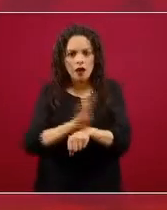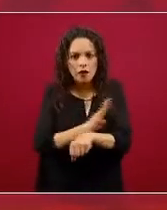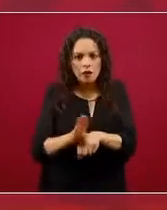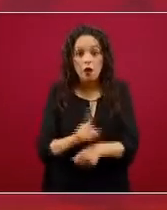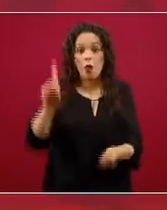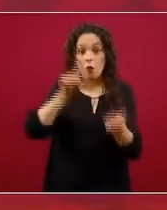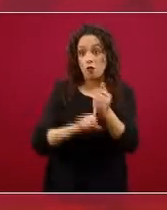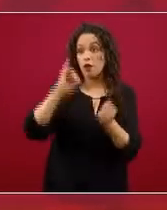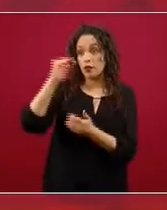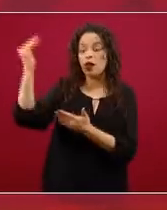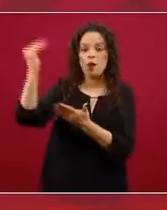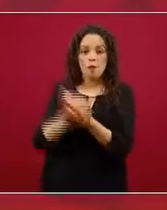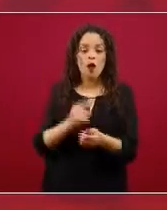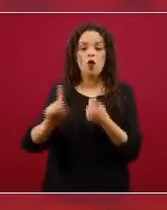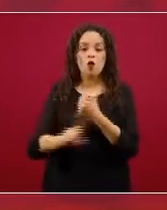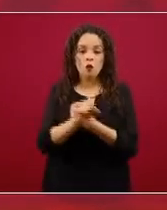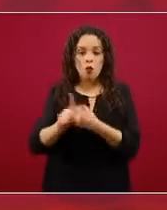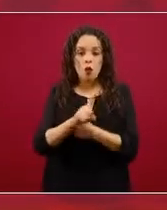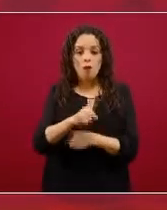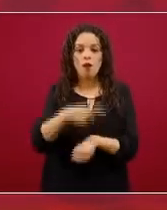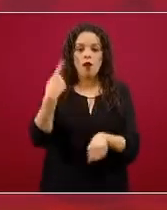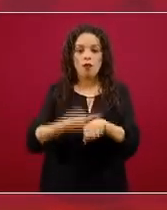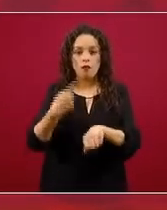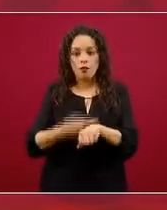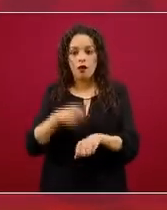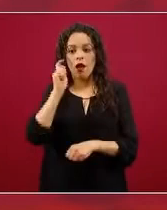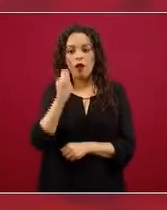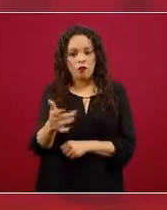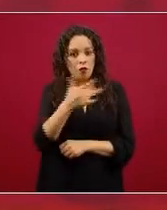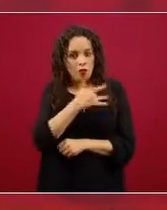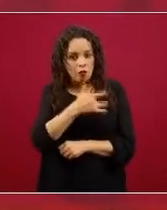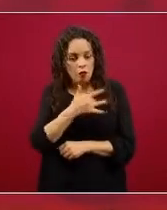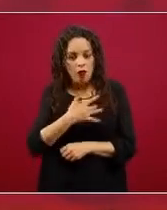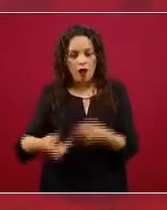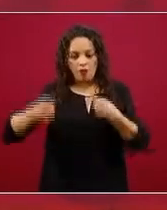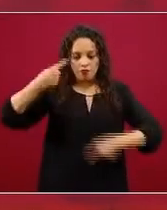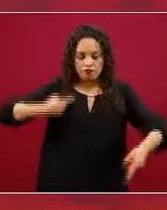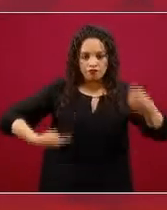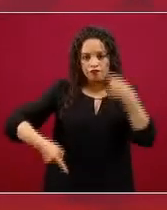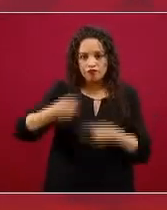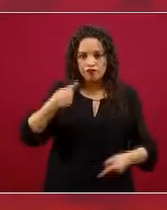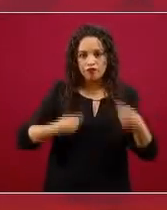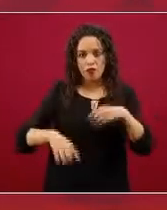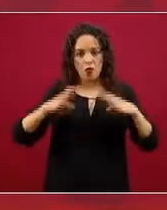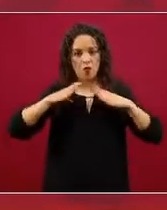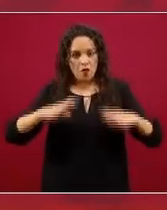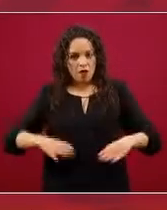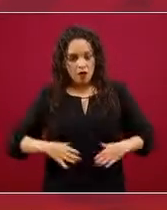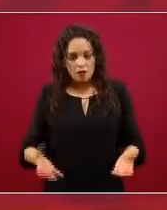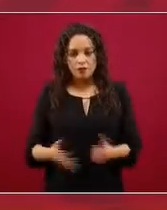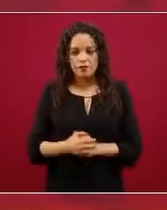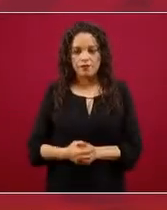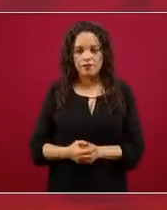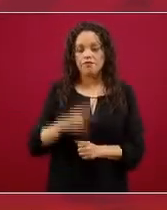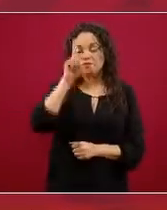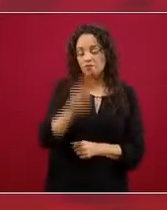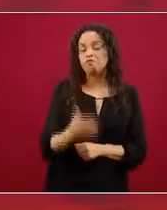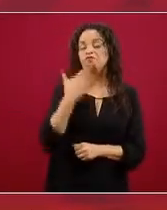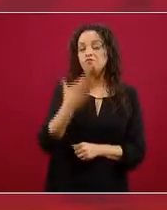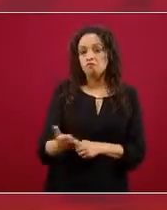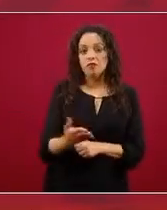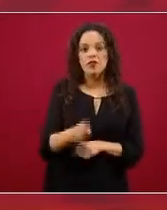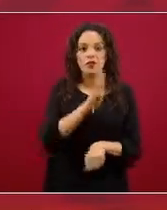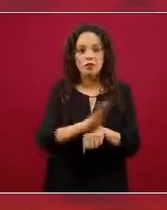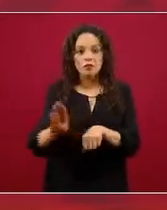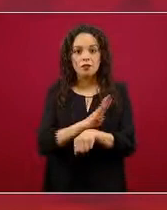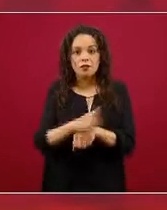el riesgo de enfermedades cardiovasculares, reducen el riesgo de enfermedades metabólicas, tienen un efecto benéfico para el estado